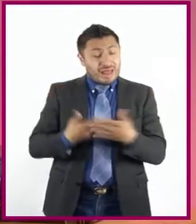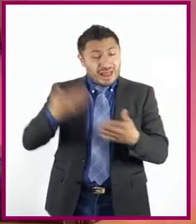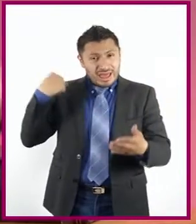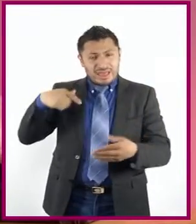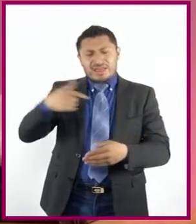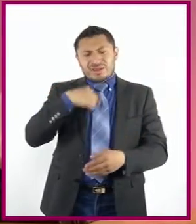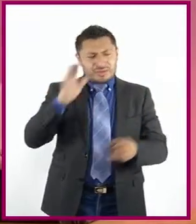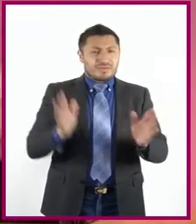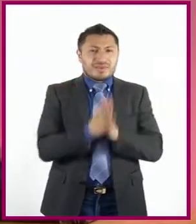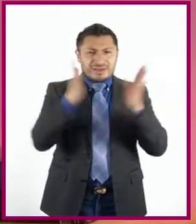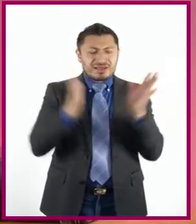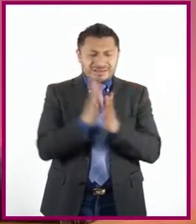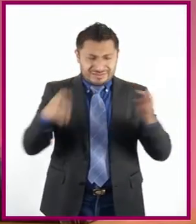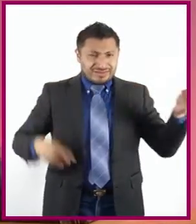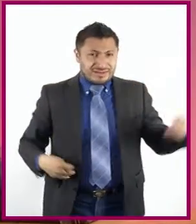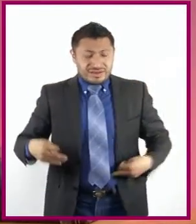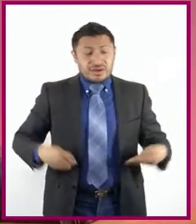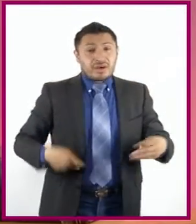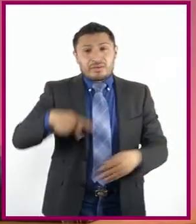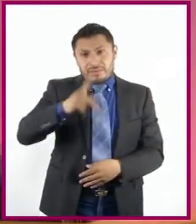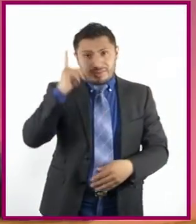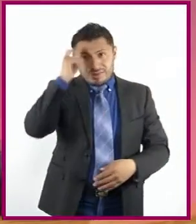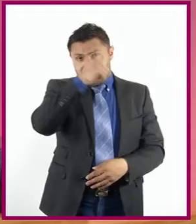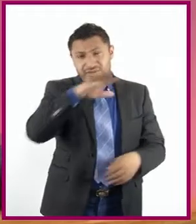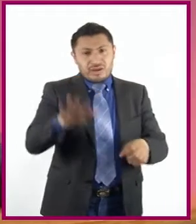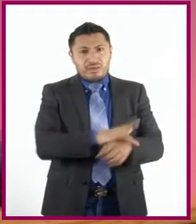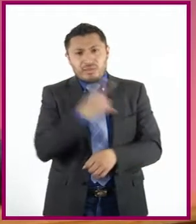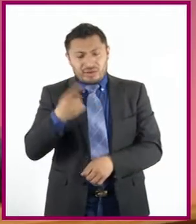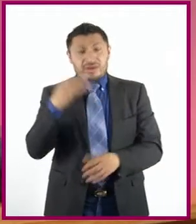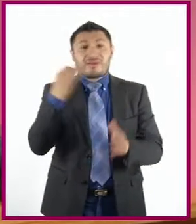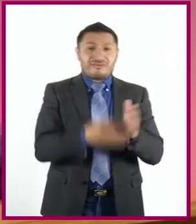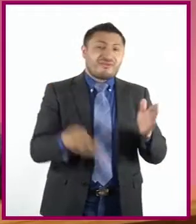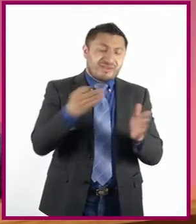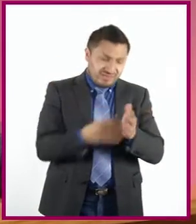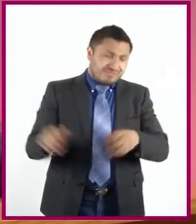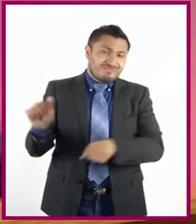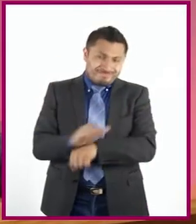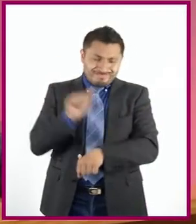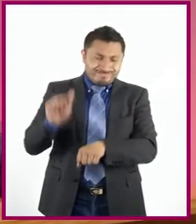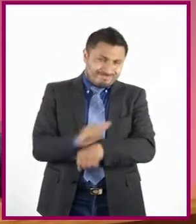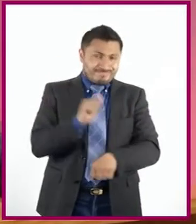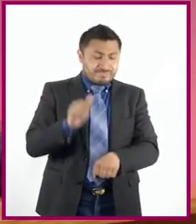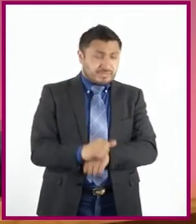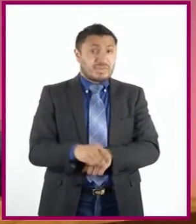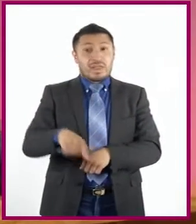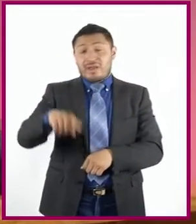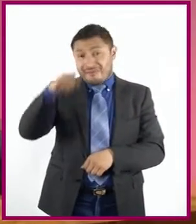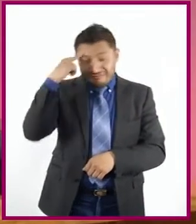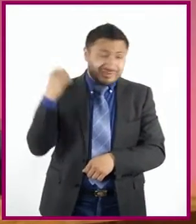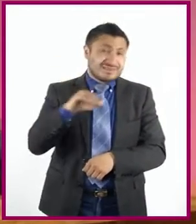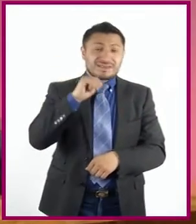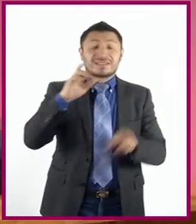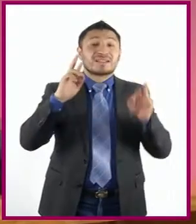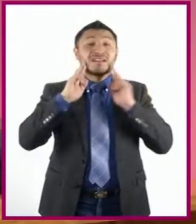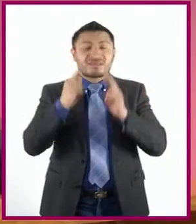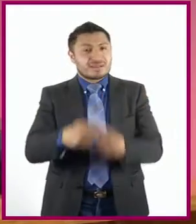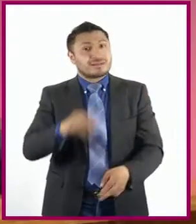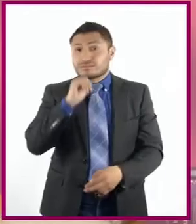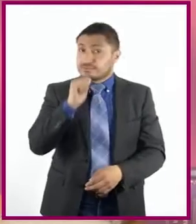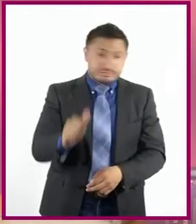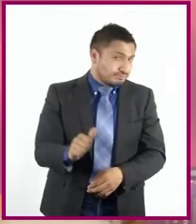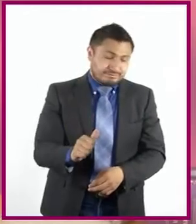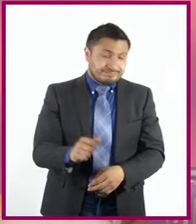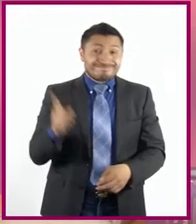eran tan fáciles porque no siempre juntábamos a todos los actores, ni era sencillo reunirnos para ensayar.